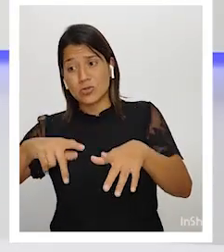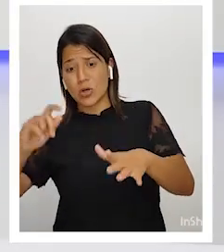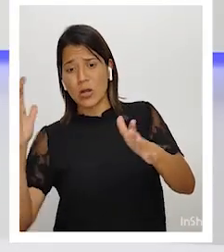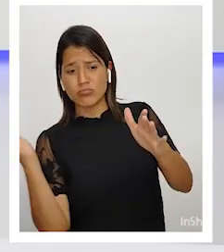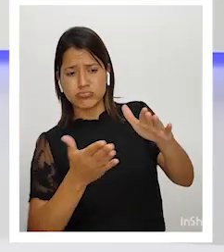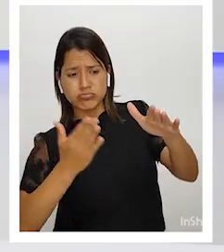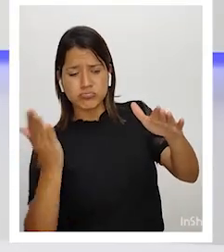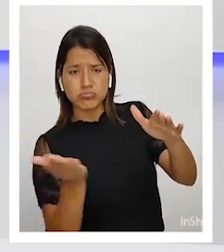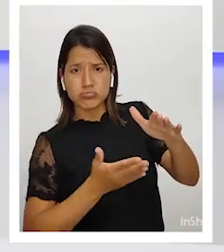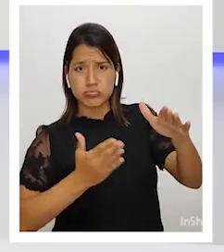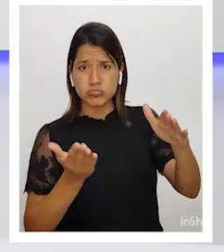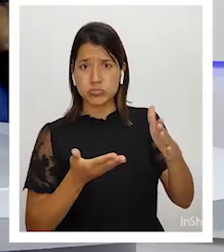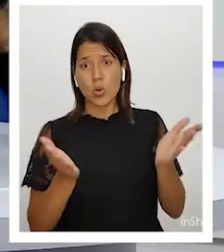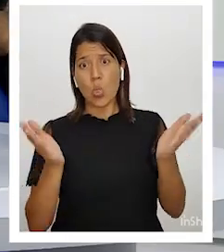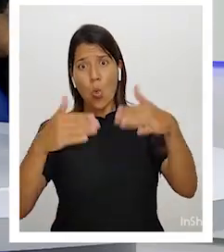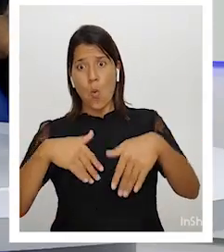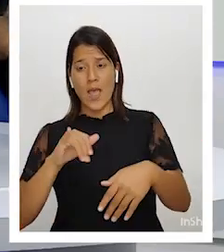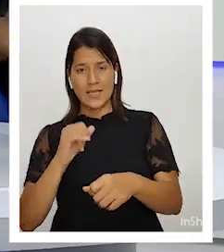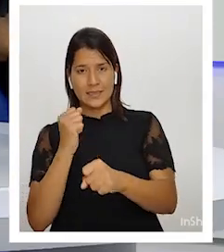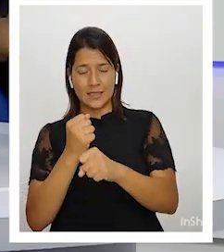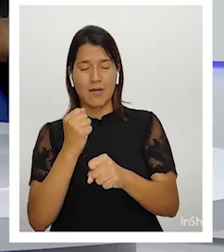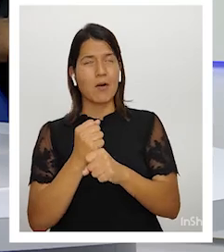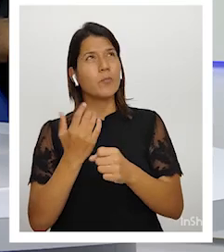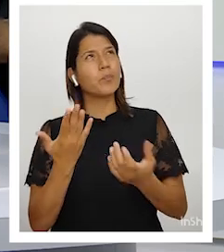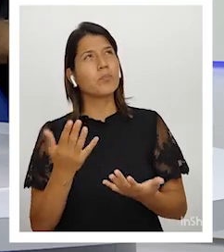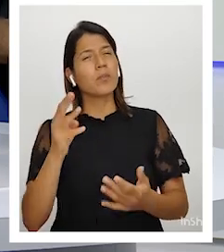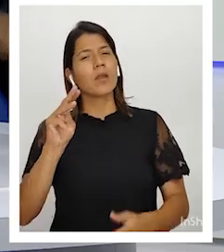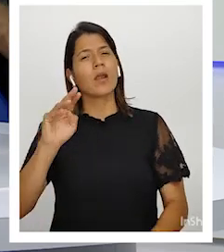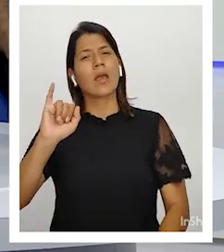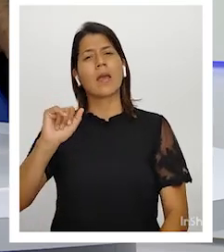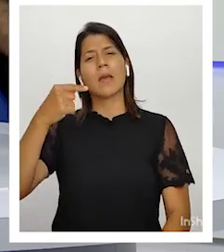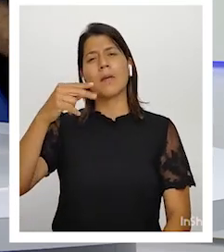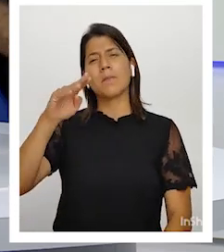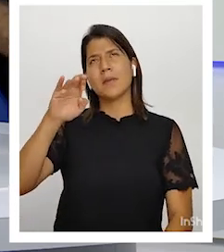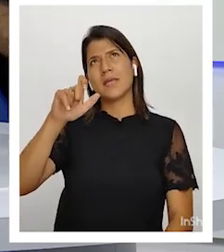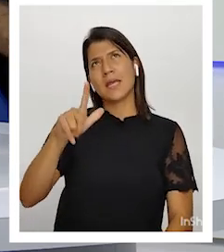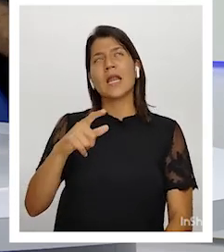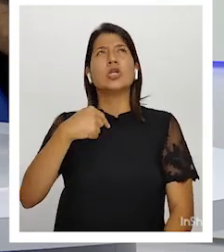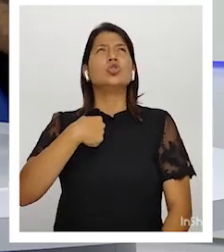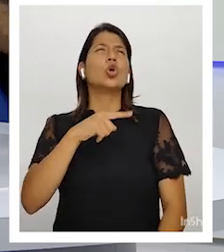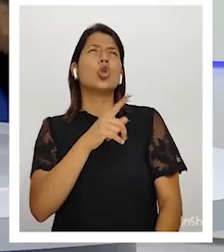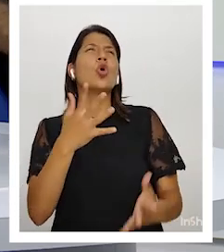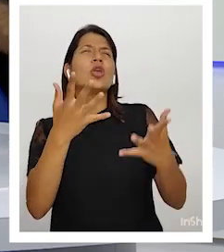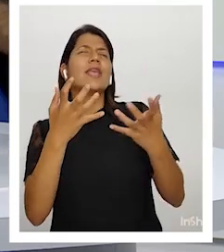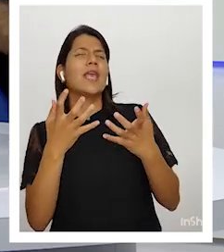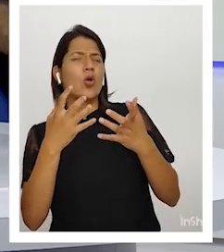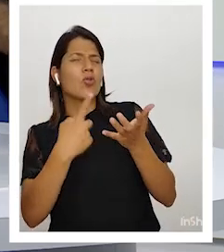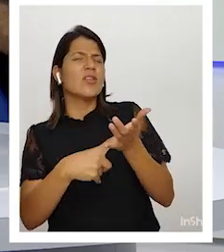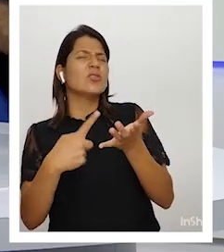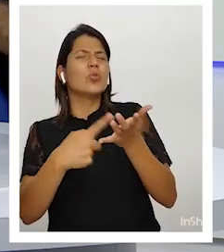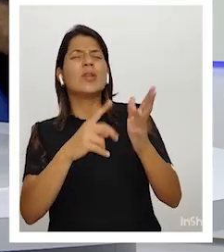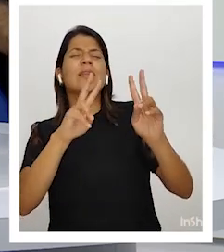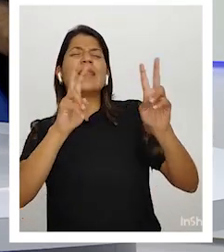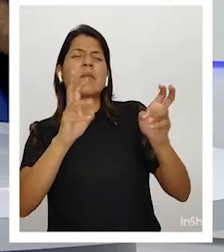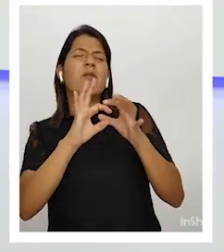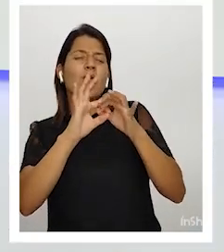Don Miguel, yo no quisiera caer en dimes y diretes ideológicos, pero existe